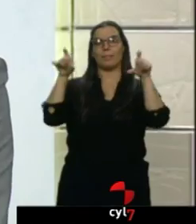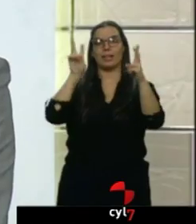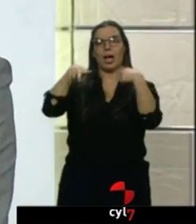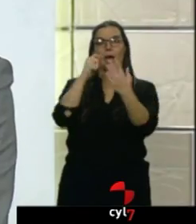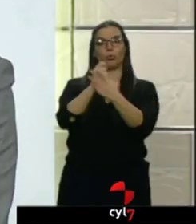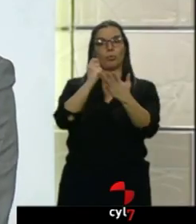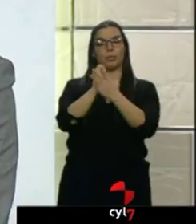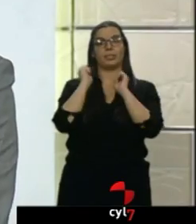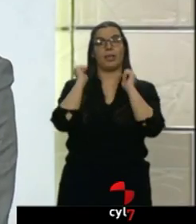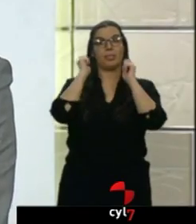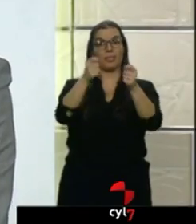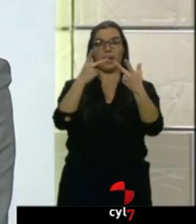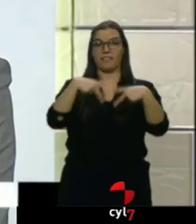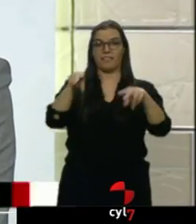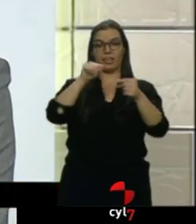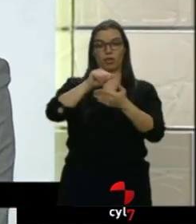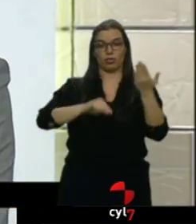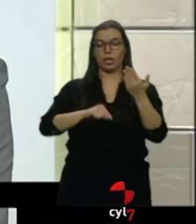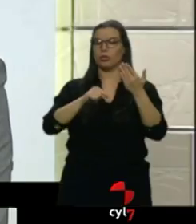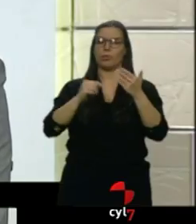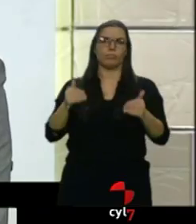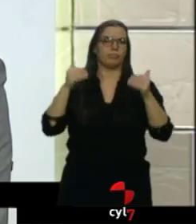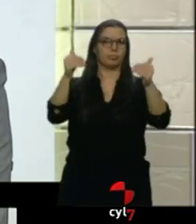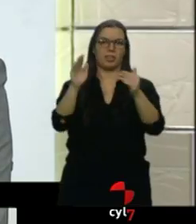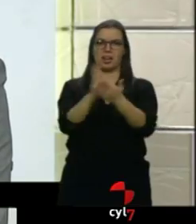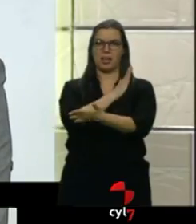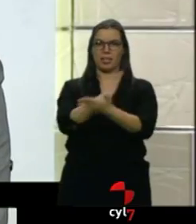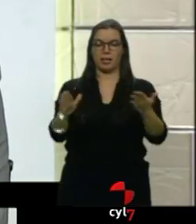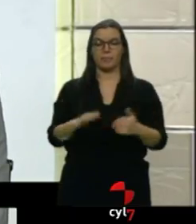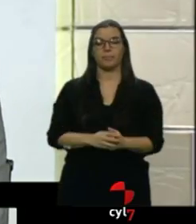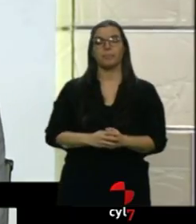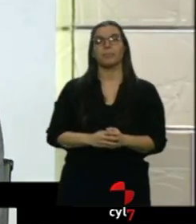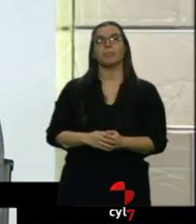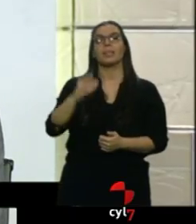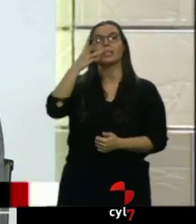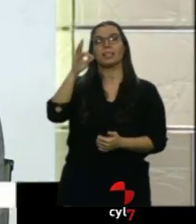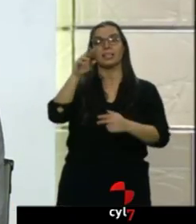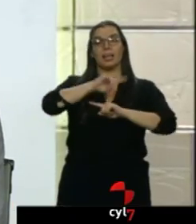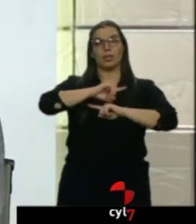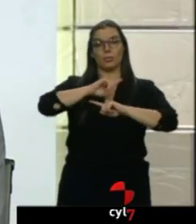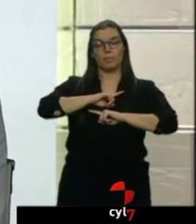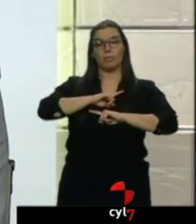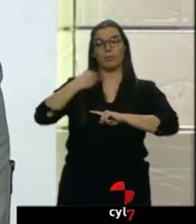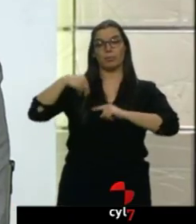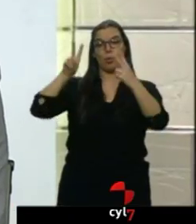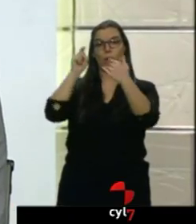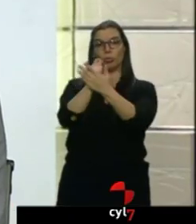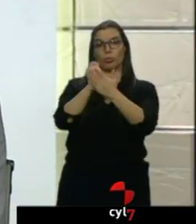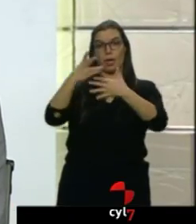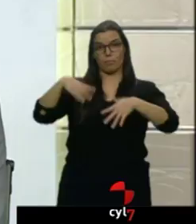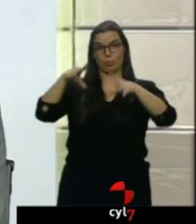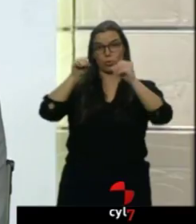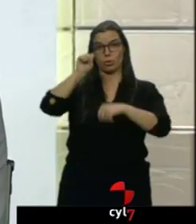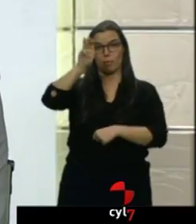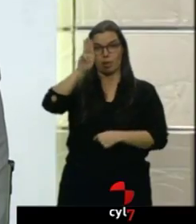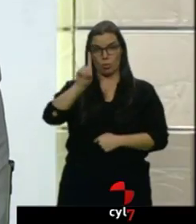El 30 de noviembre finaliza la concesión de AP1 en Burgos y por lo tanto el día